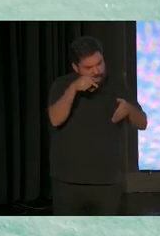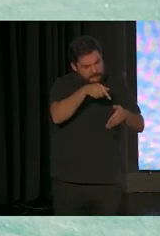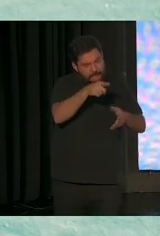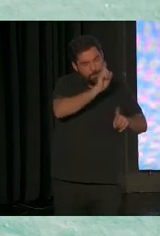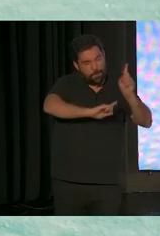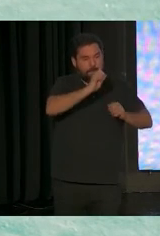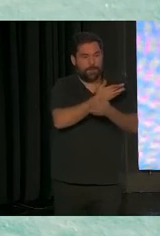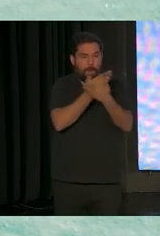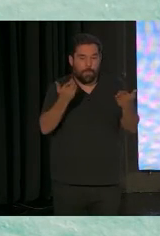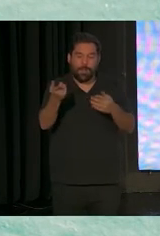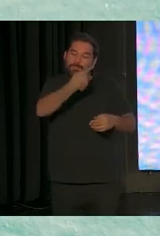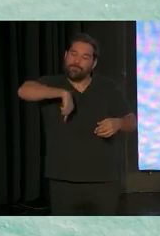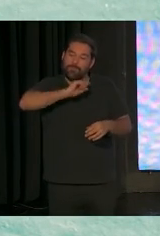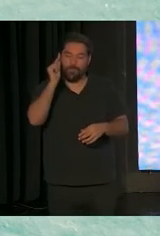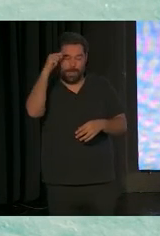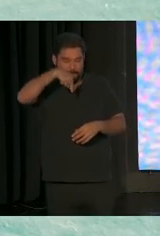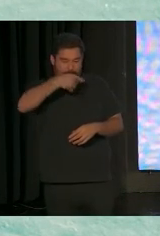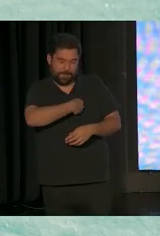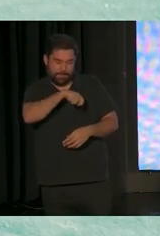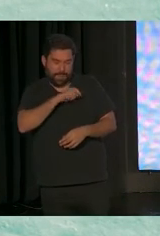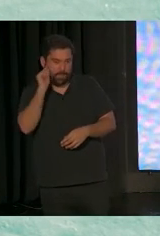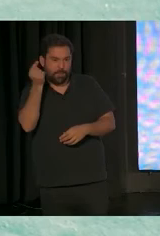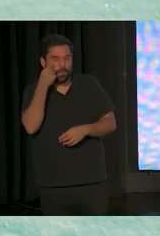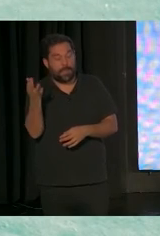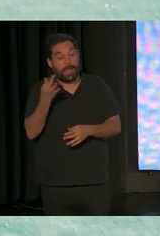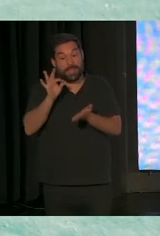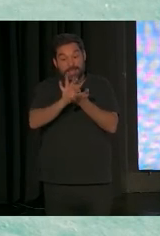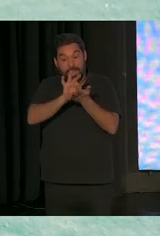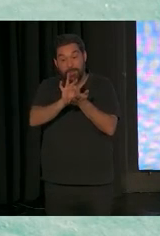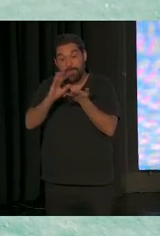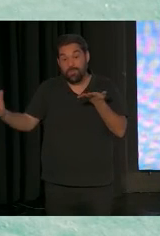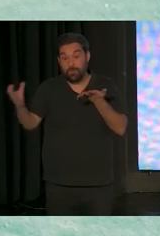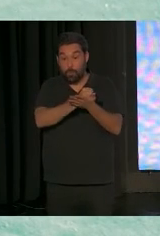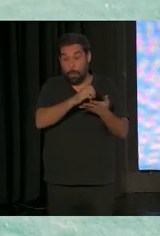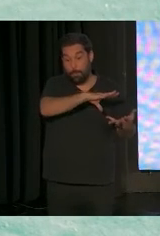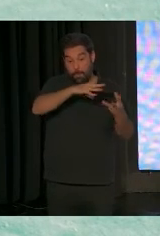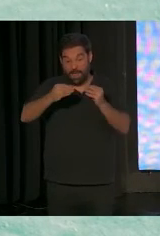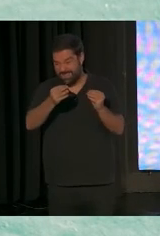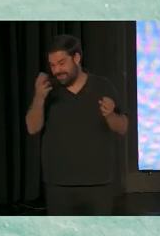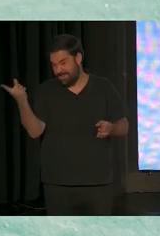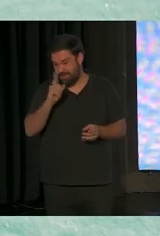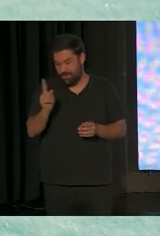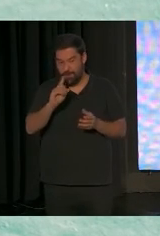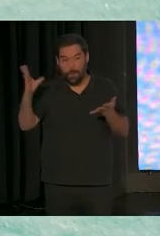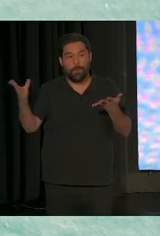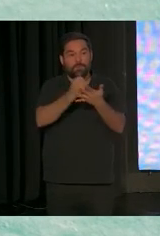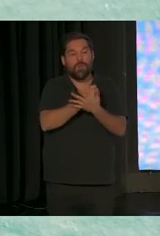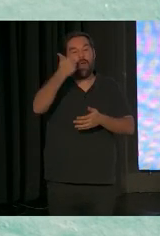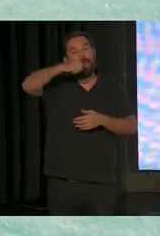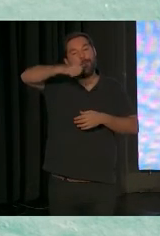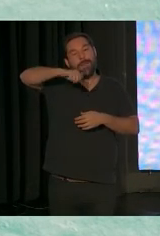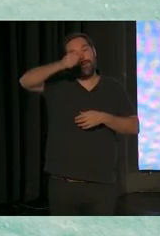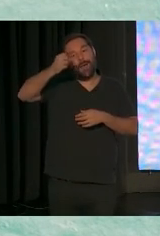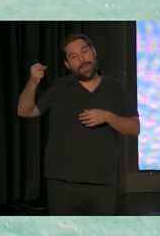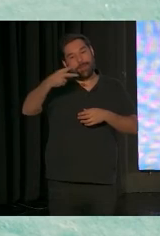Que nos hemos dado cuenta en España. Que no todos los servicios están en proceso de implementación. Que no todos están evaluando los